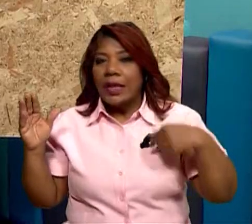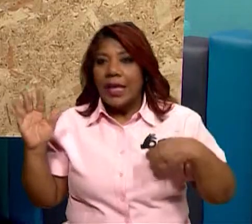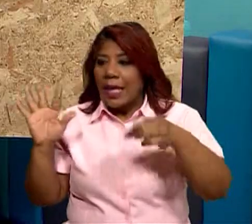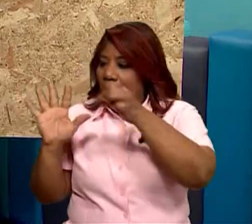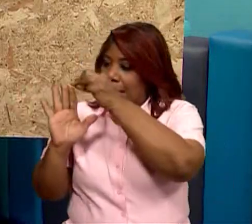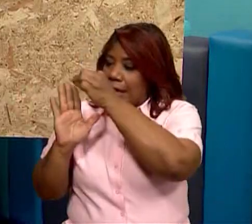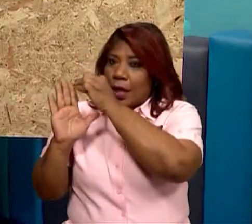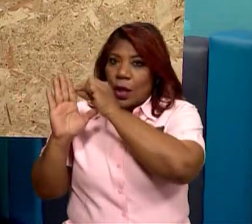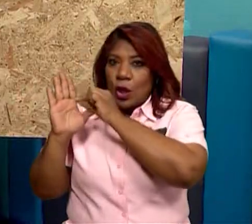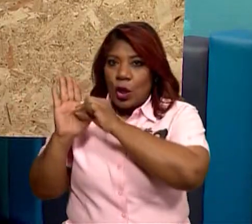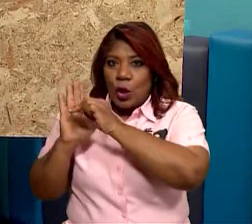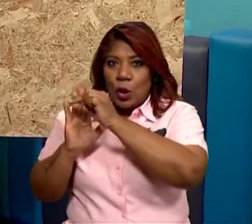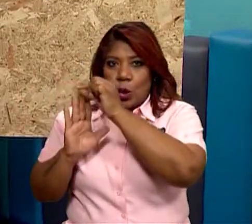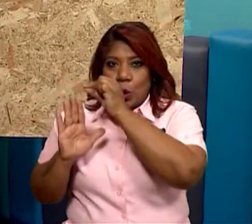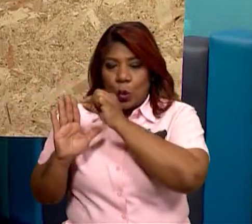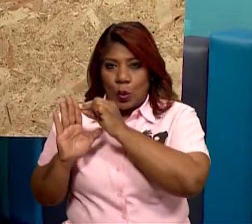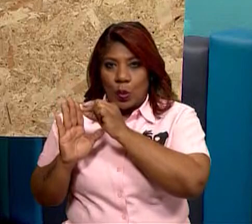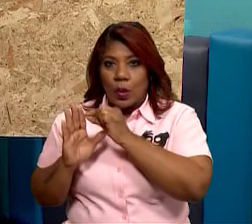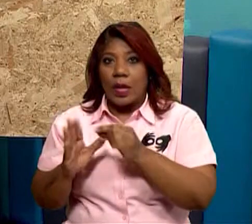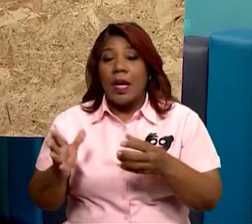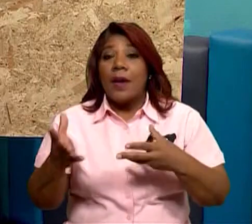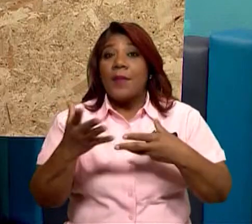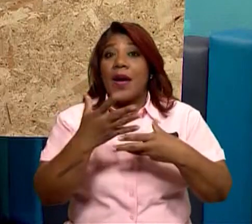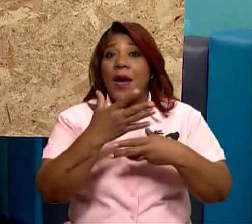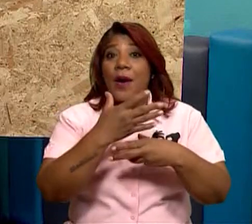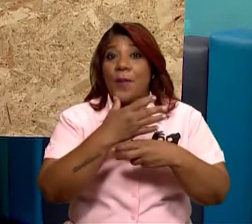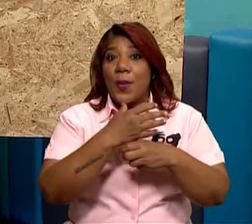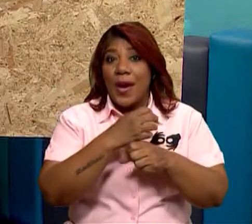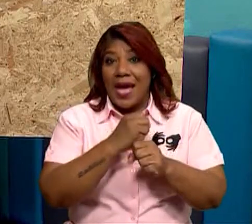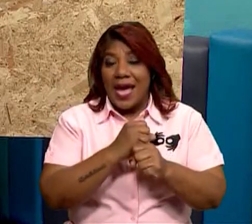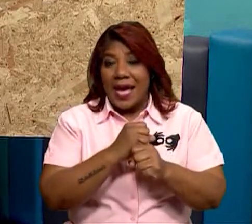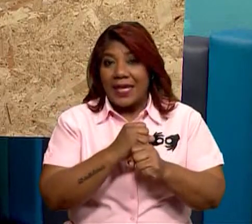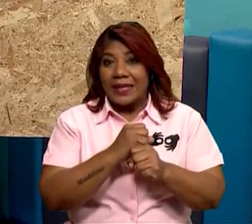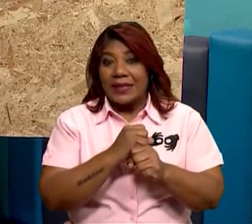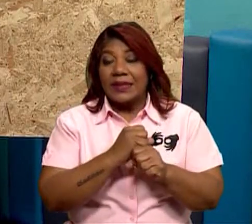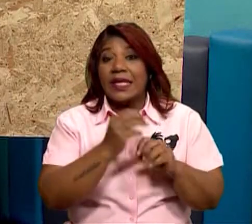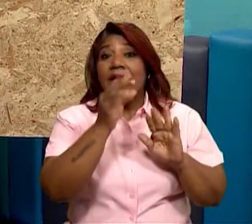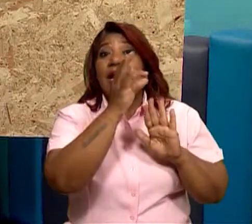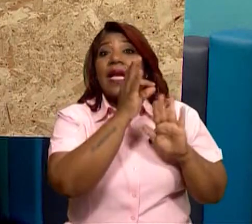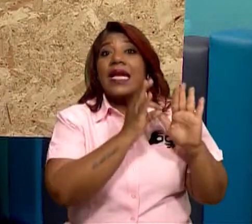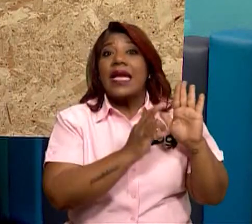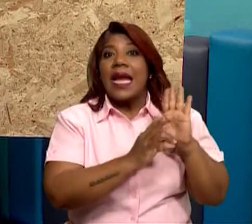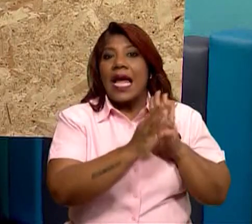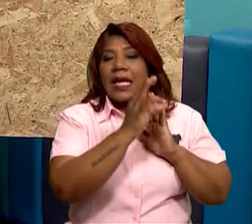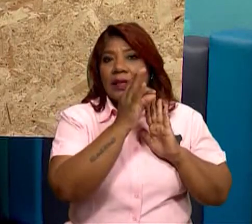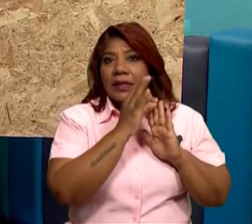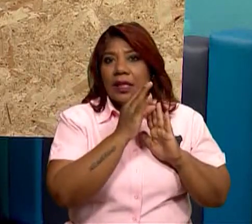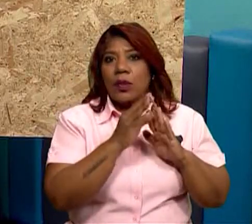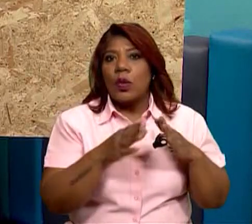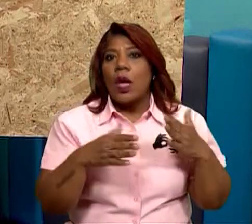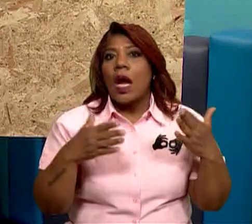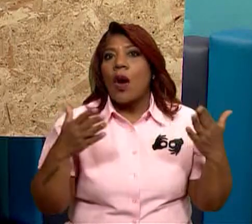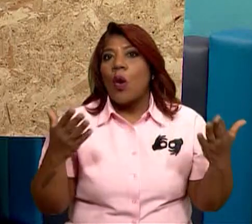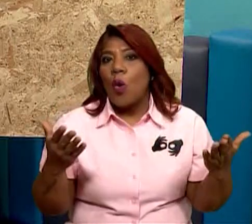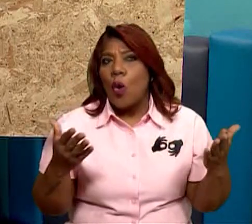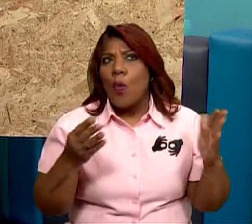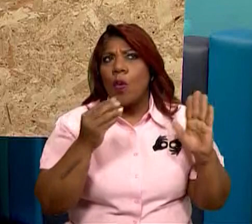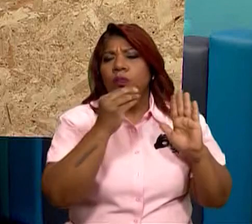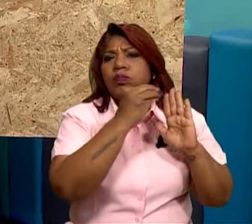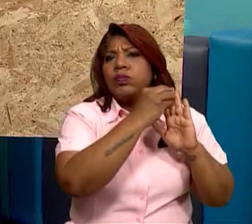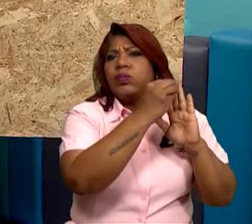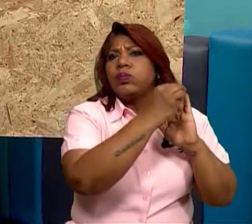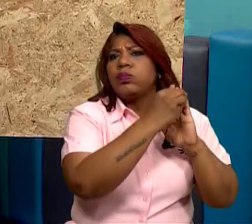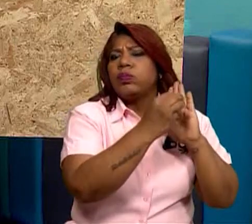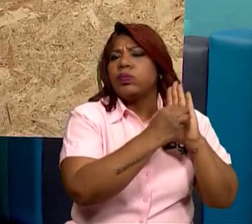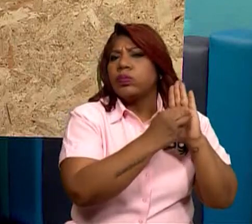vamos a tratar de armar nuestra estructura y así ver un poquito más cuál es la función, hacen, cómo pueden